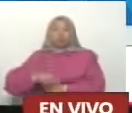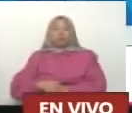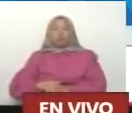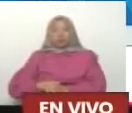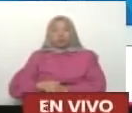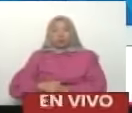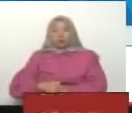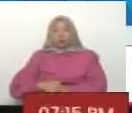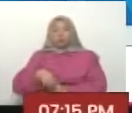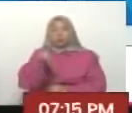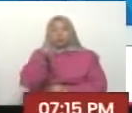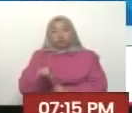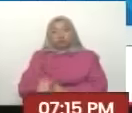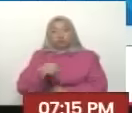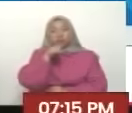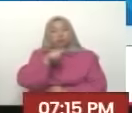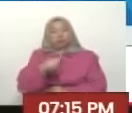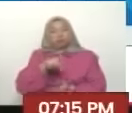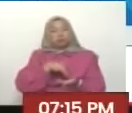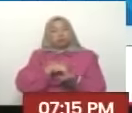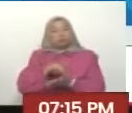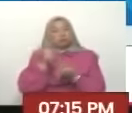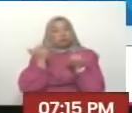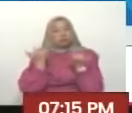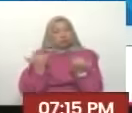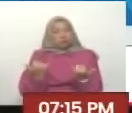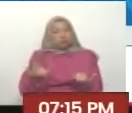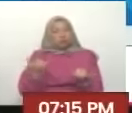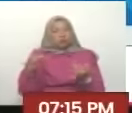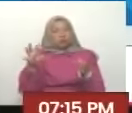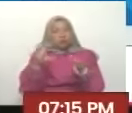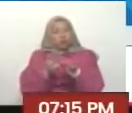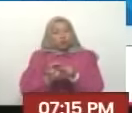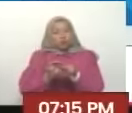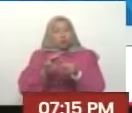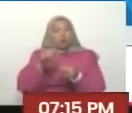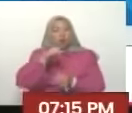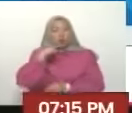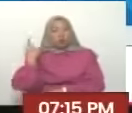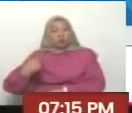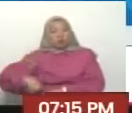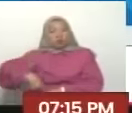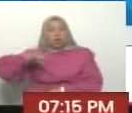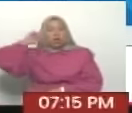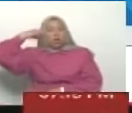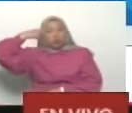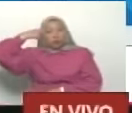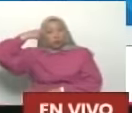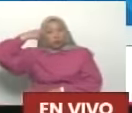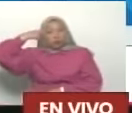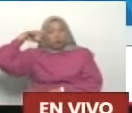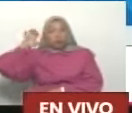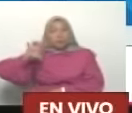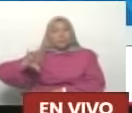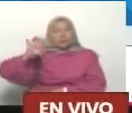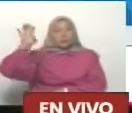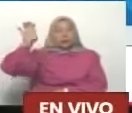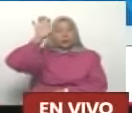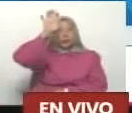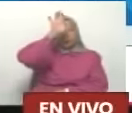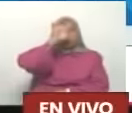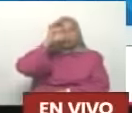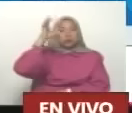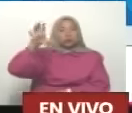también de asilados que salieron la Unión Soviética recuerdan la Unión Soviética todos los